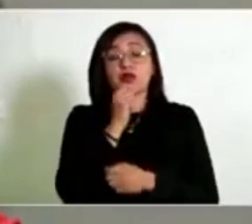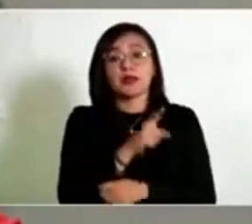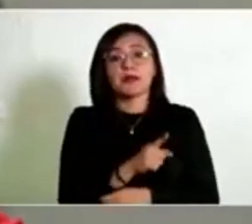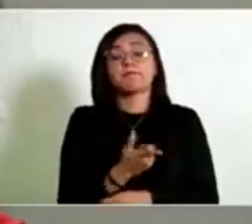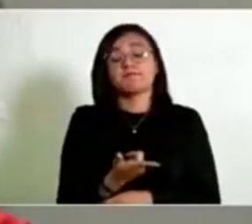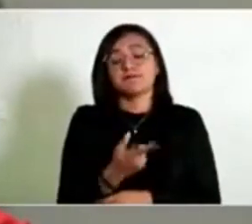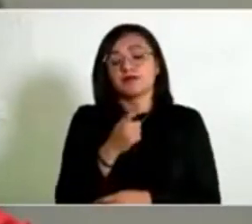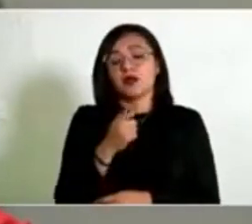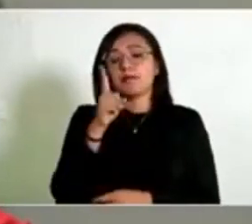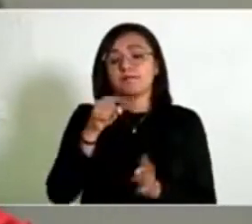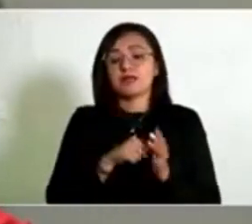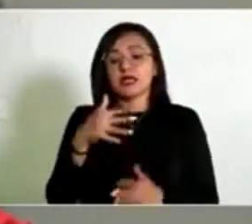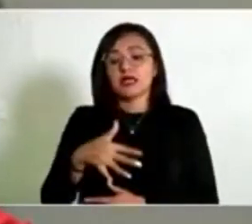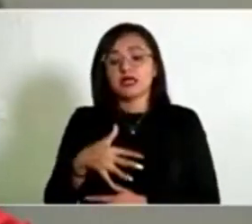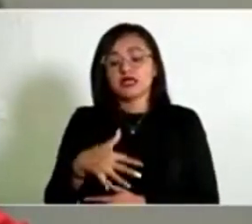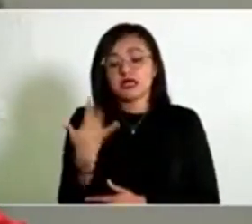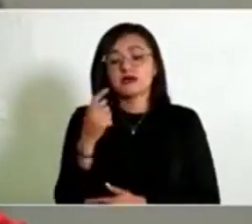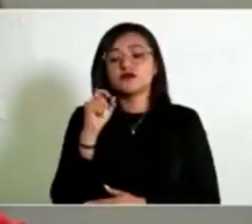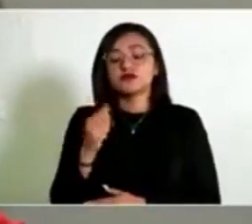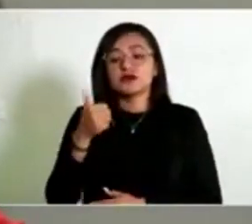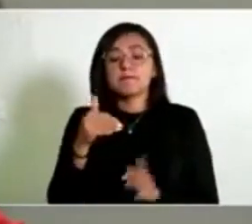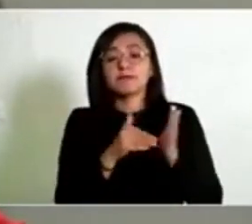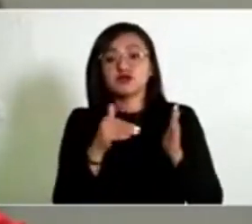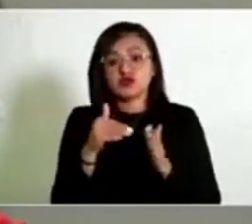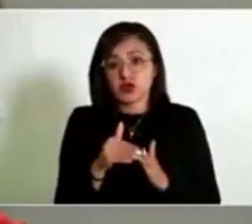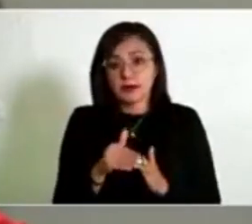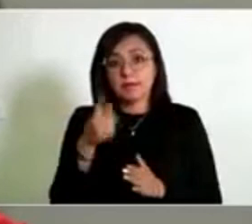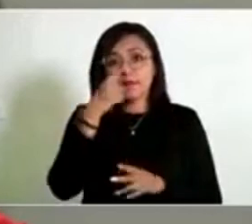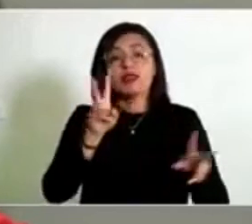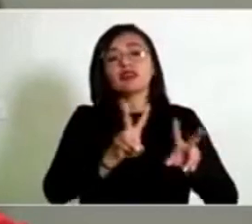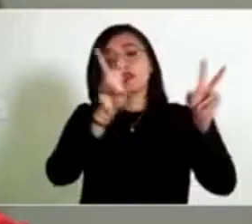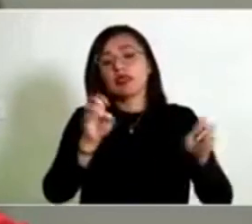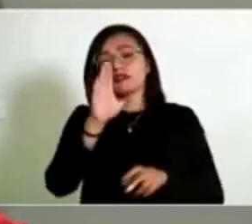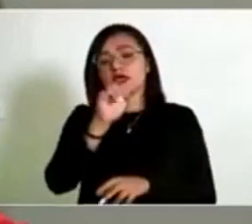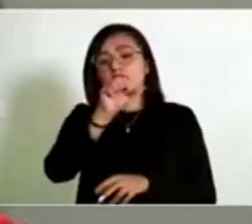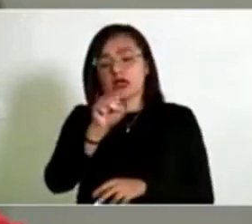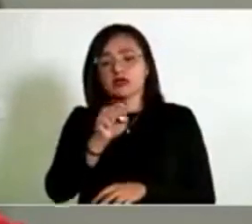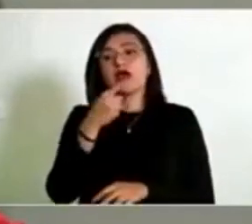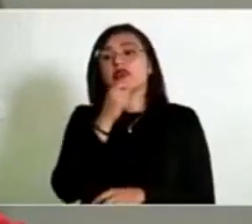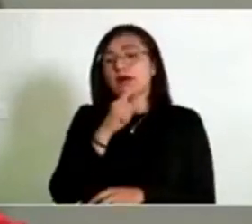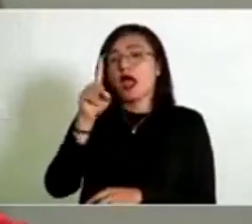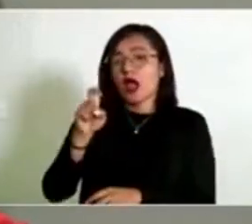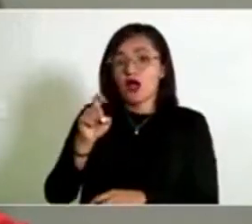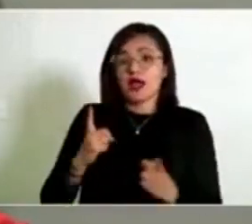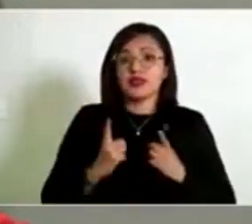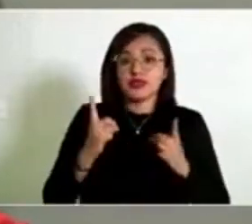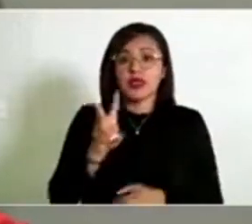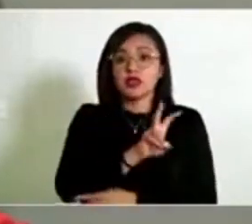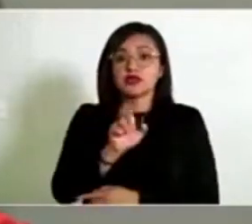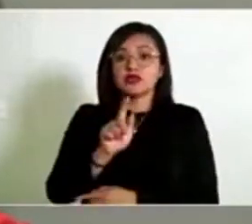orden de 1.015.6 millones. Para temas de CEAS, de agua, se destinaron